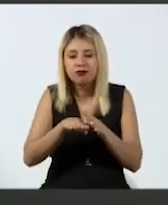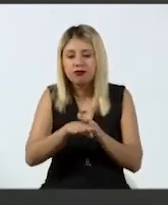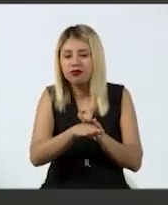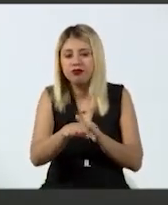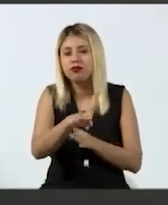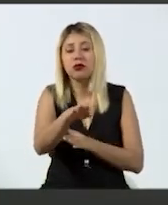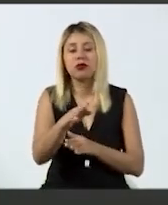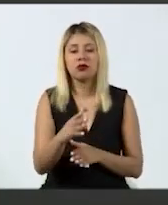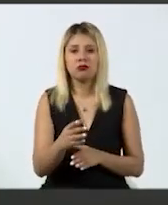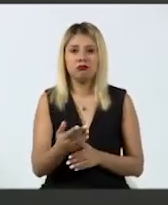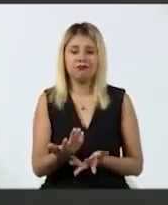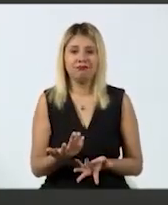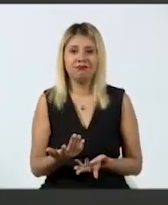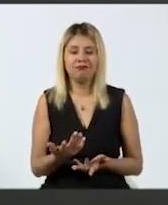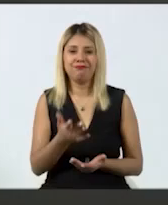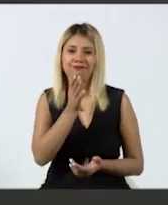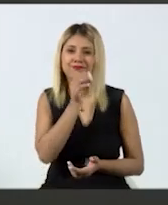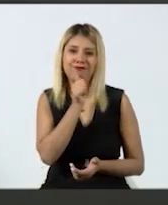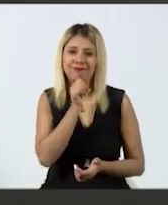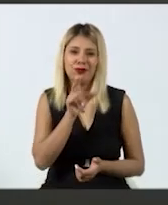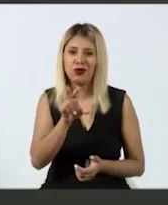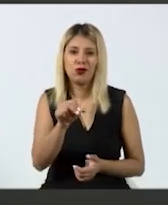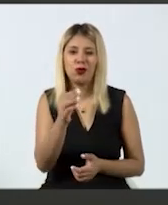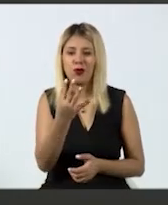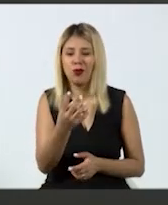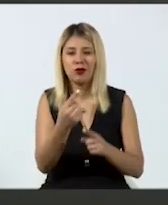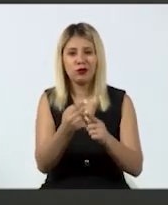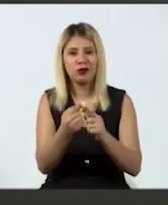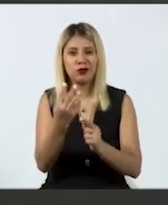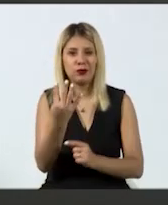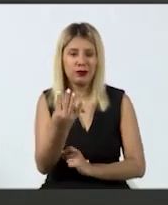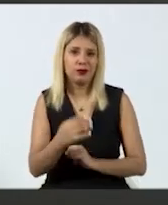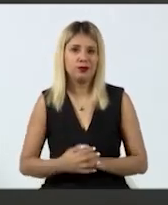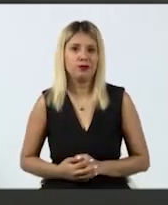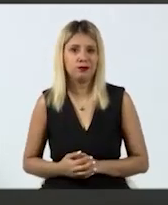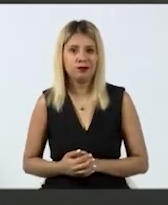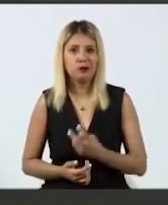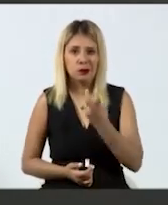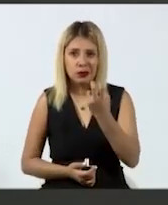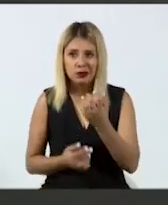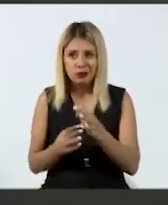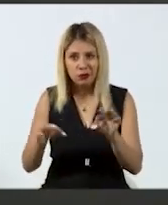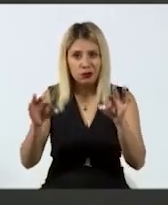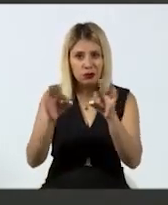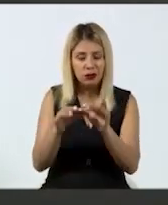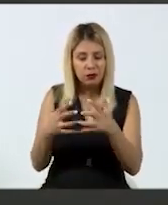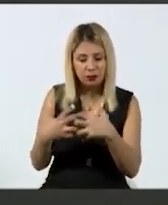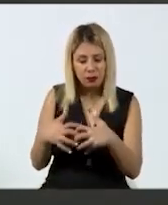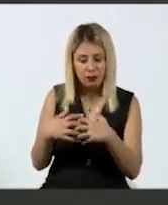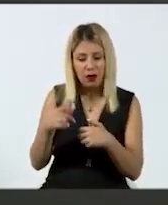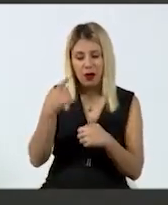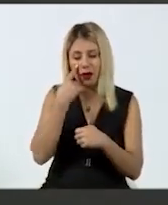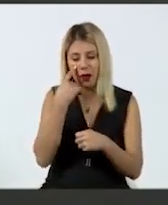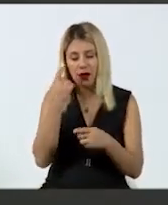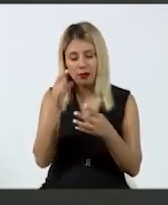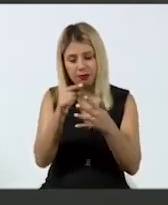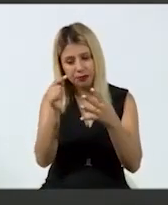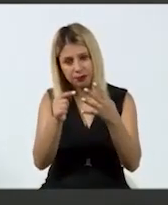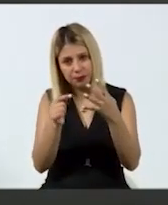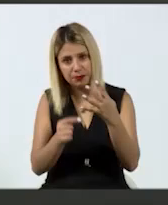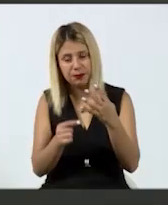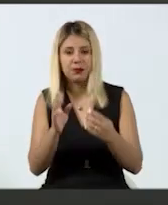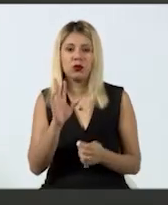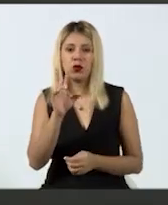traviesa, un 4x4, entonces prácticamente tenemos que revisar cuáles son las condiciones que el fabricante nos pide, no